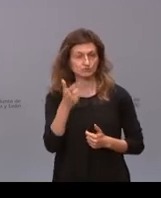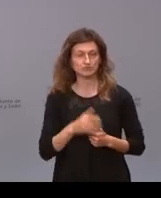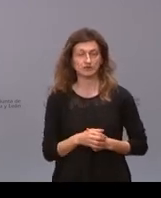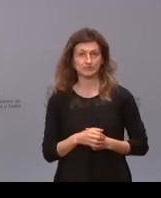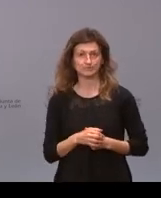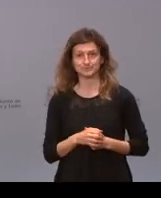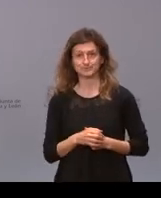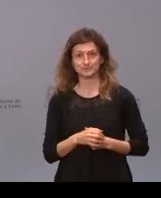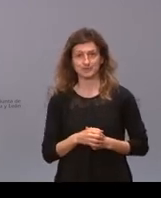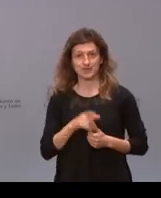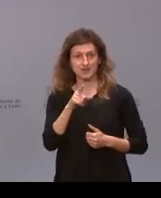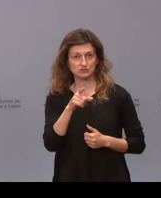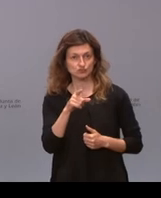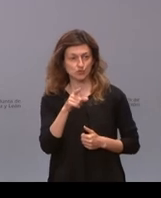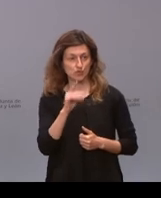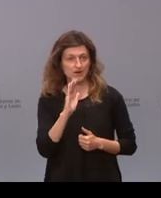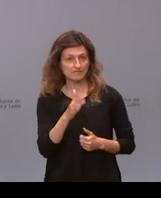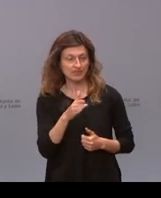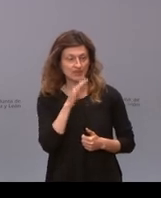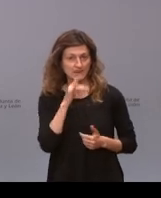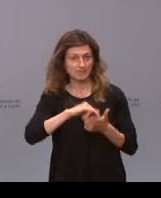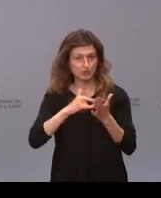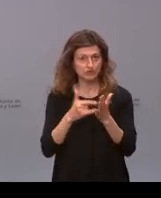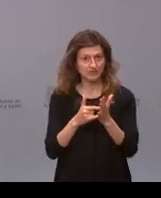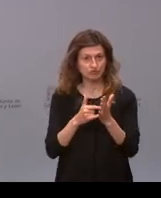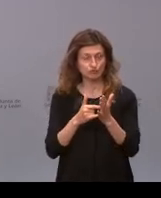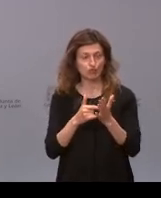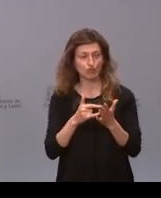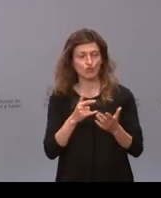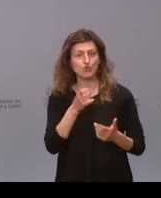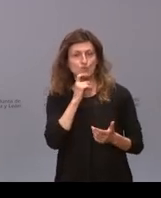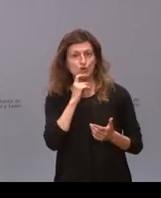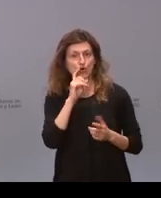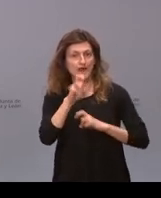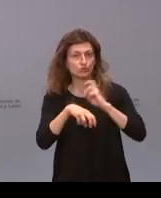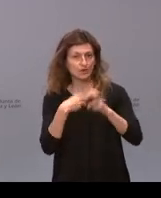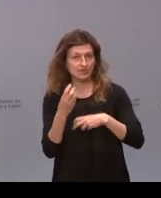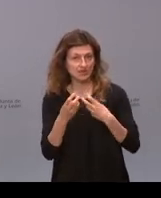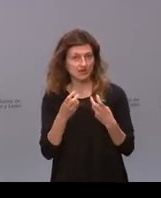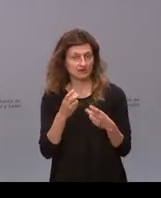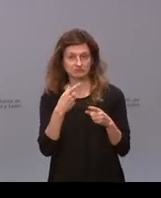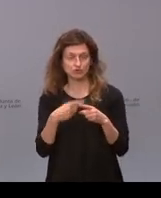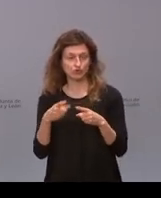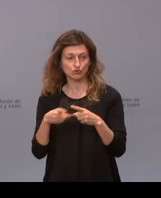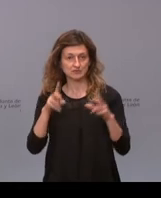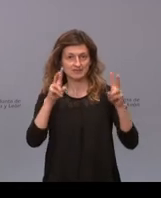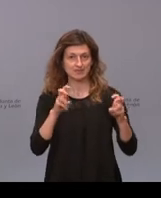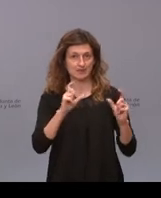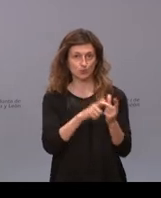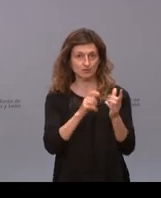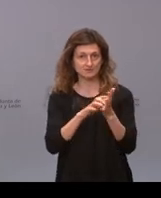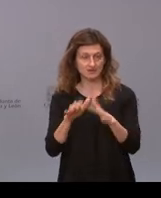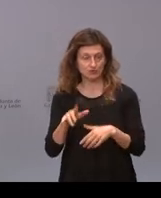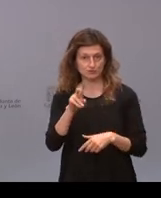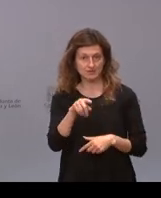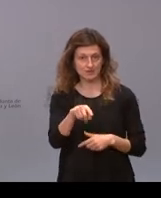ya un lastre que es definitivo para el proyecto bueno un poco si nos puede actualizar cualquier cosa y cualquier posición de la junta en torno a la